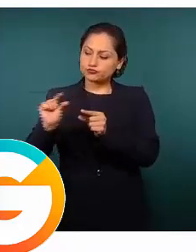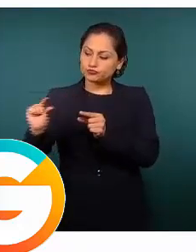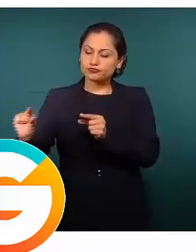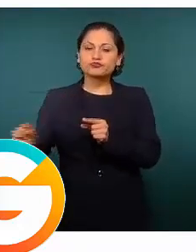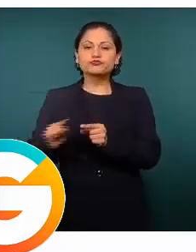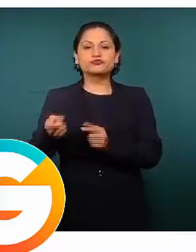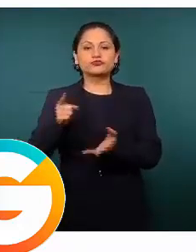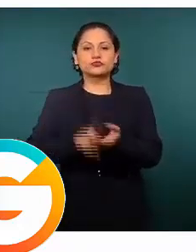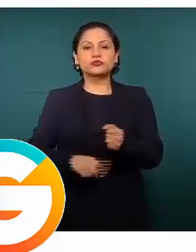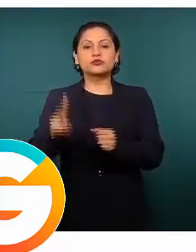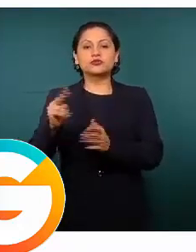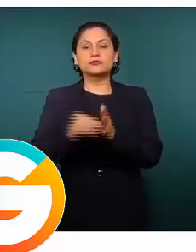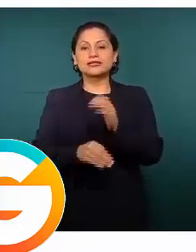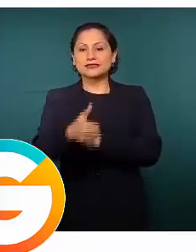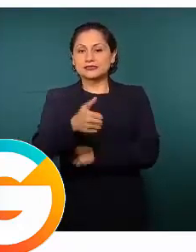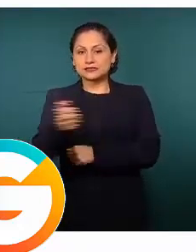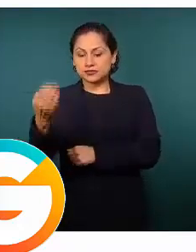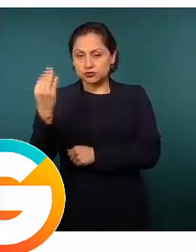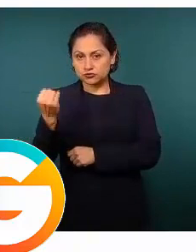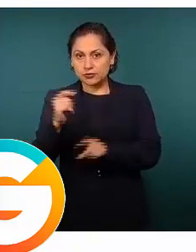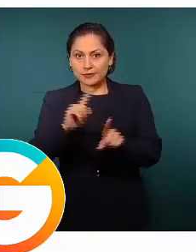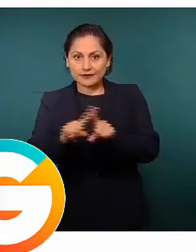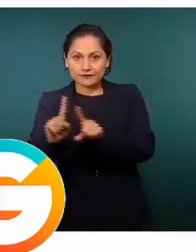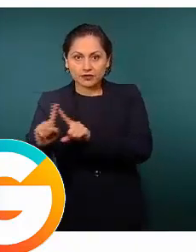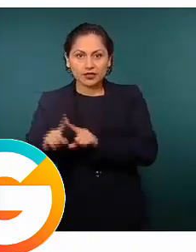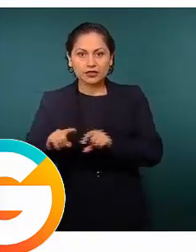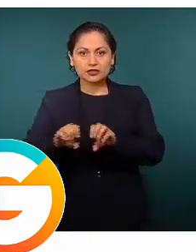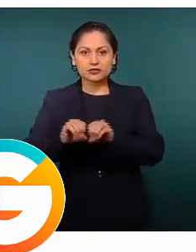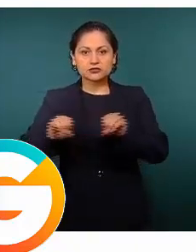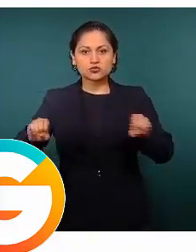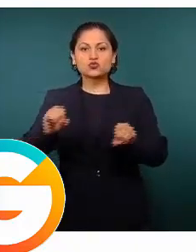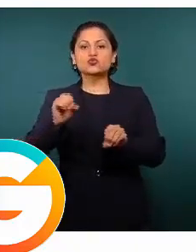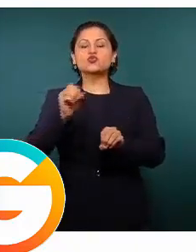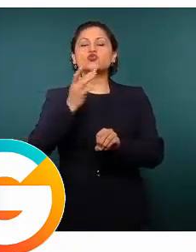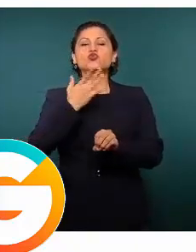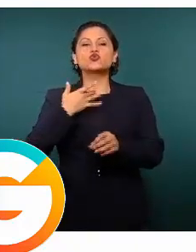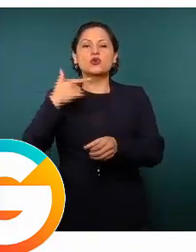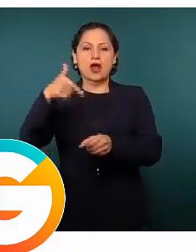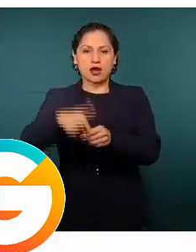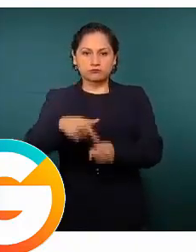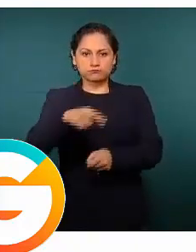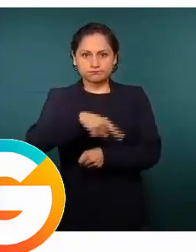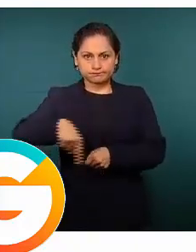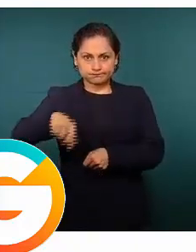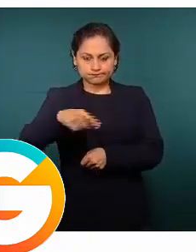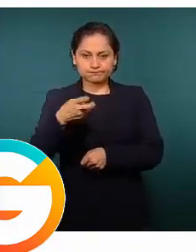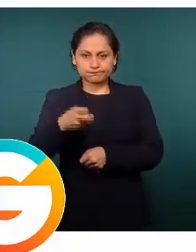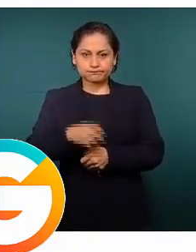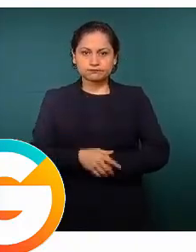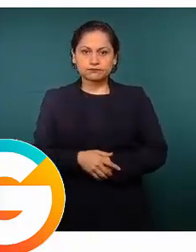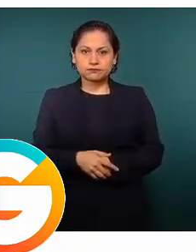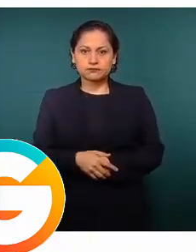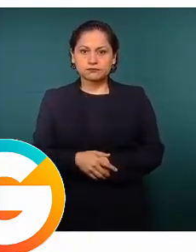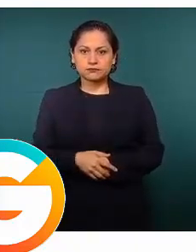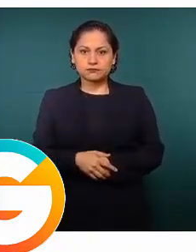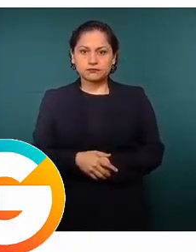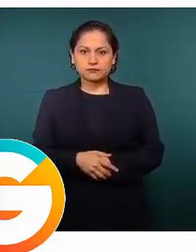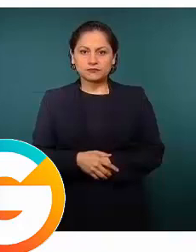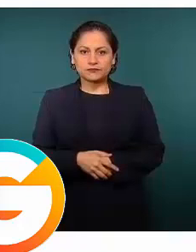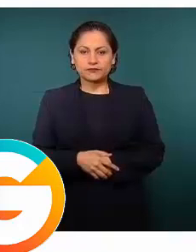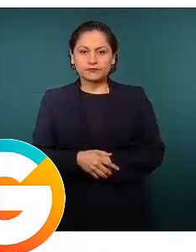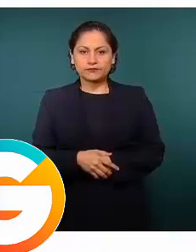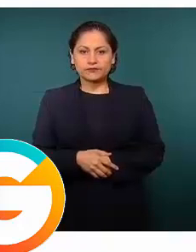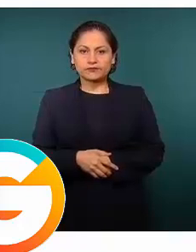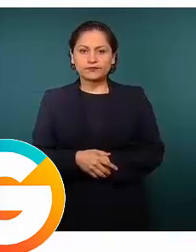2 mil 609 tomas clandestinas que, como ya cité, el Estado tiene